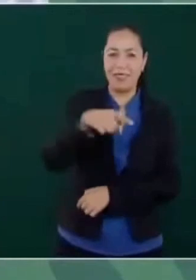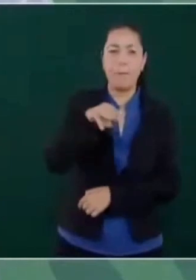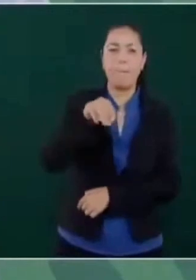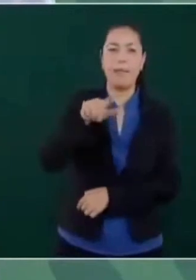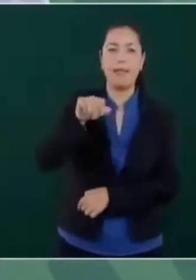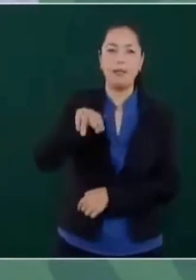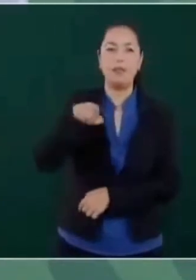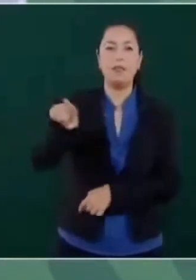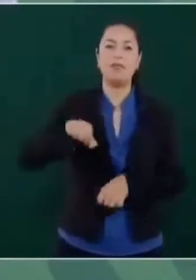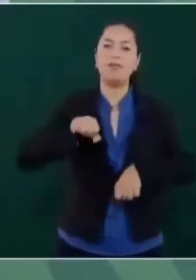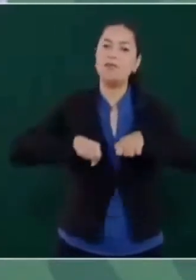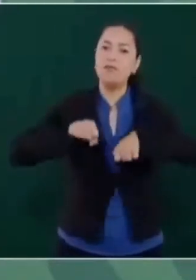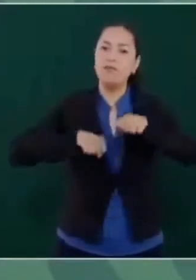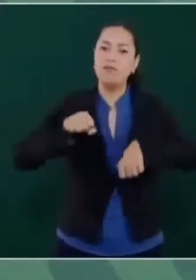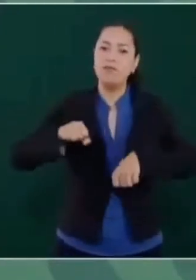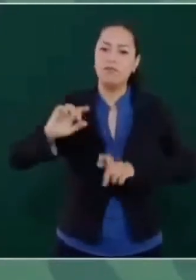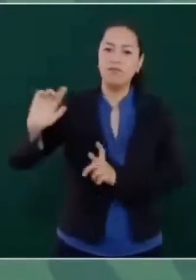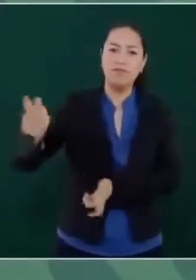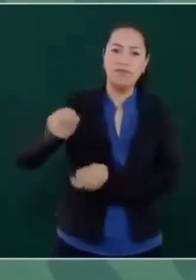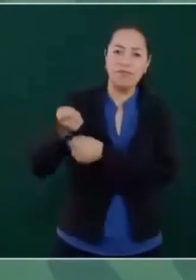bicicleta y sus redes.